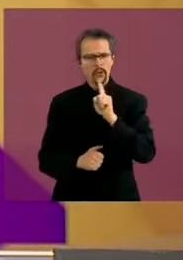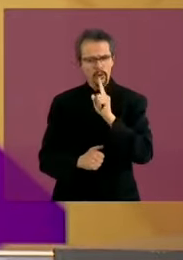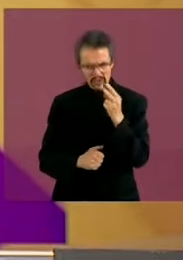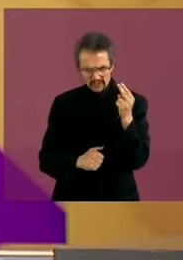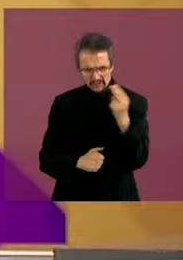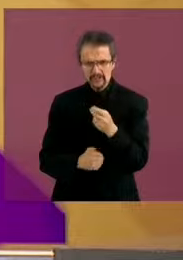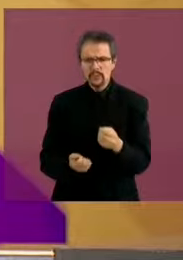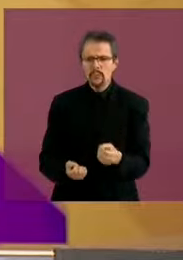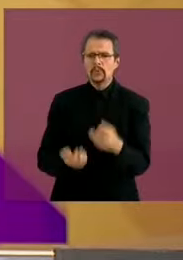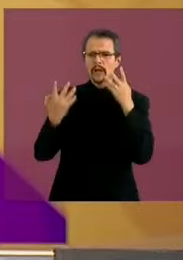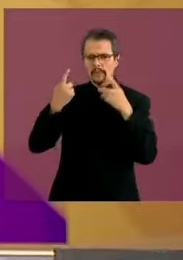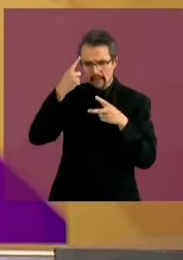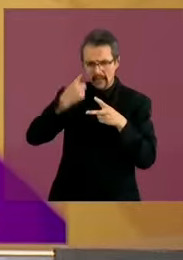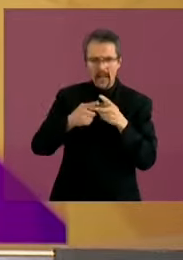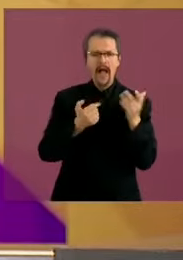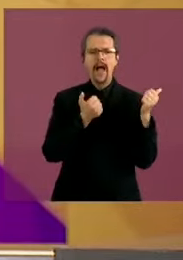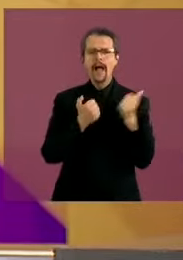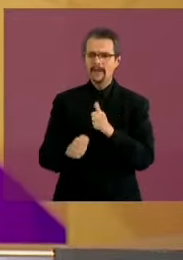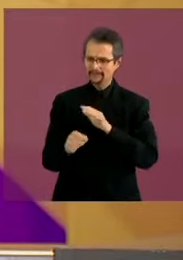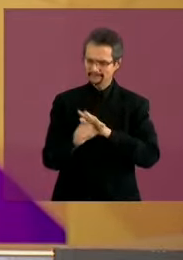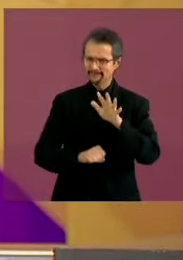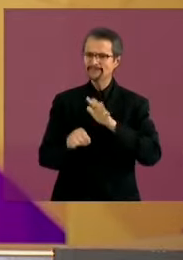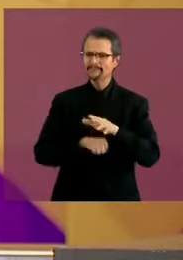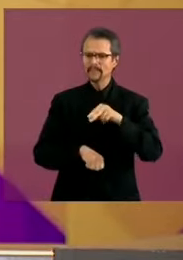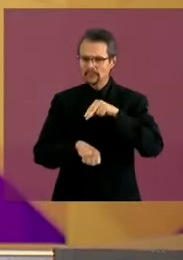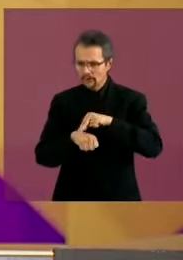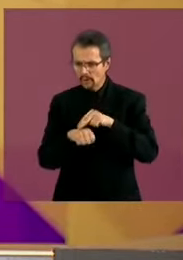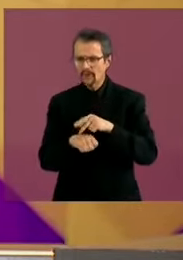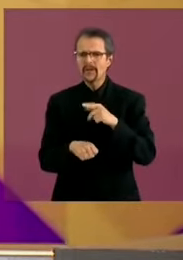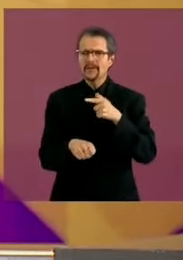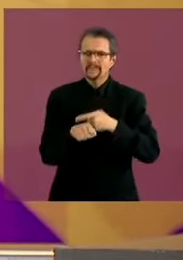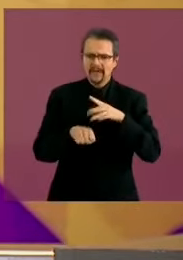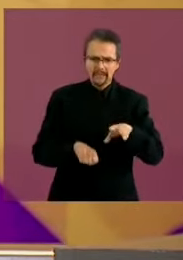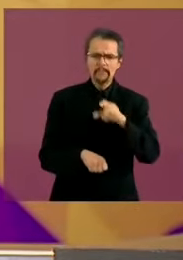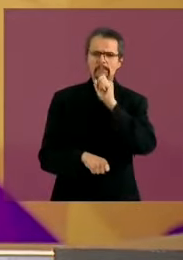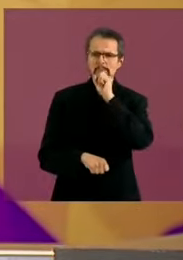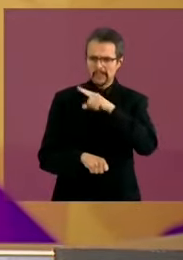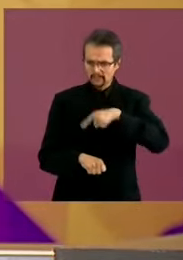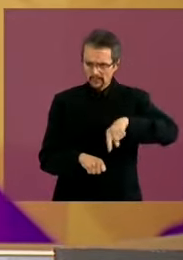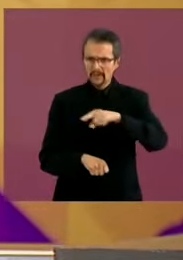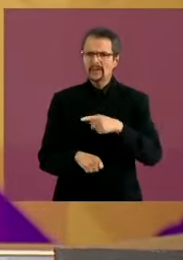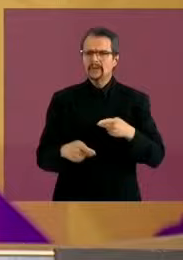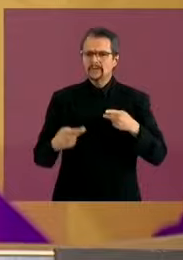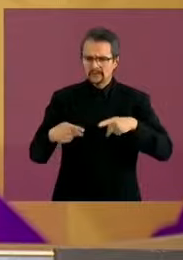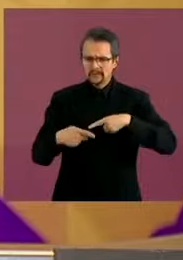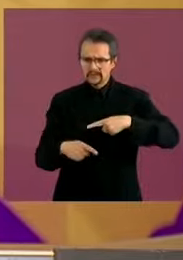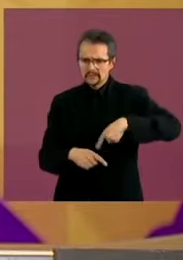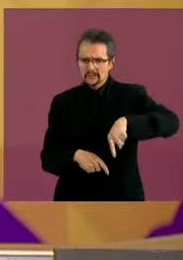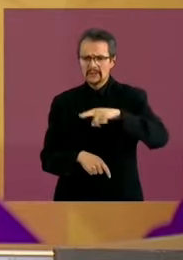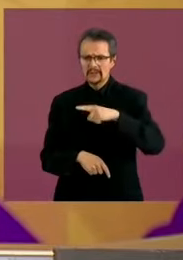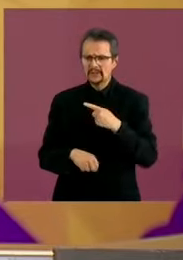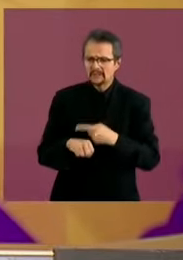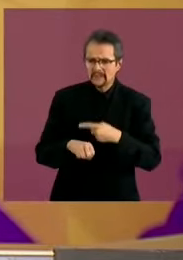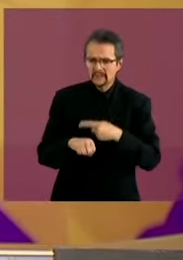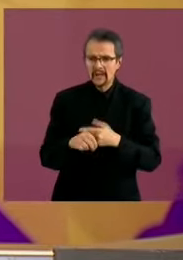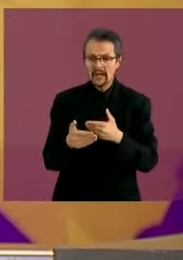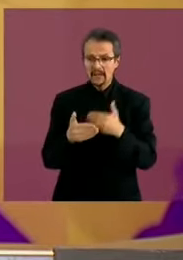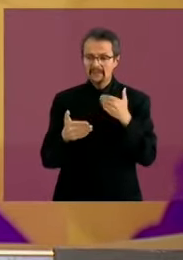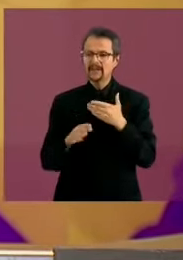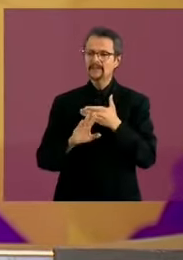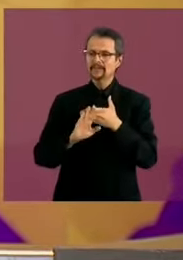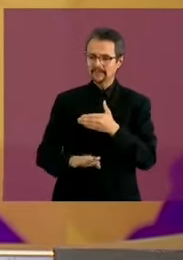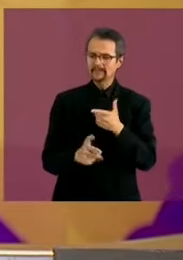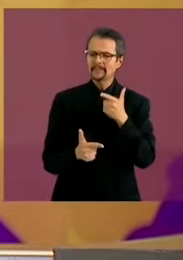los médicos familiares estén en las comunidades, en el territorio, donde puedan prevenir y se les pague de acuerdo con incentivos